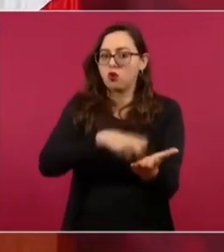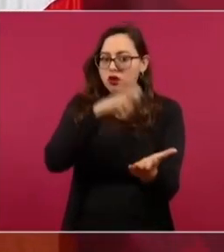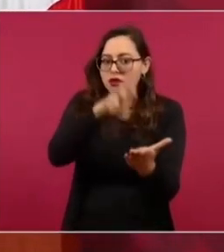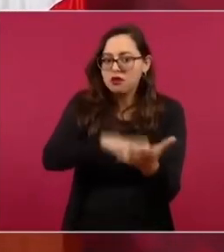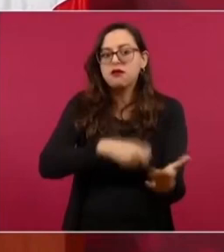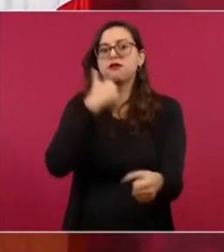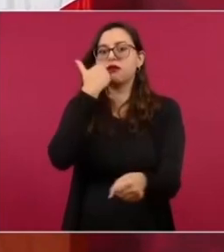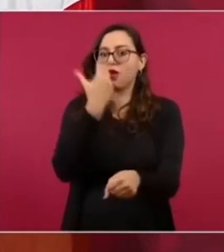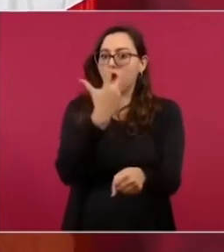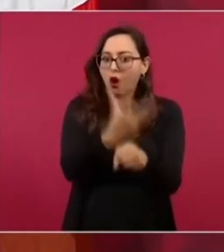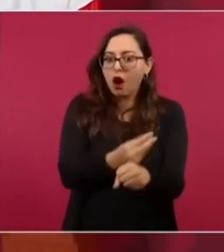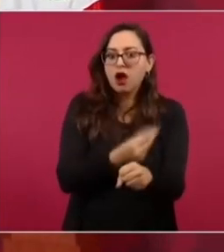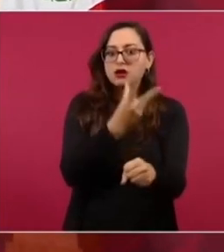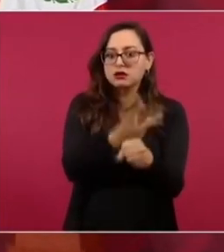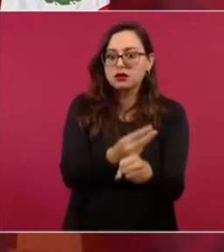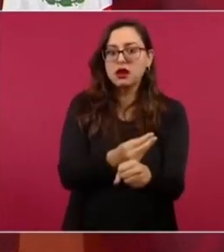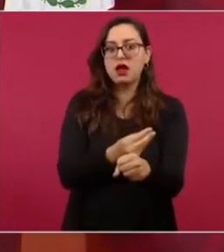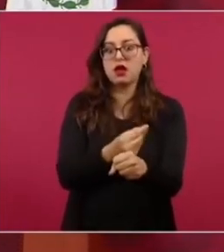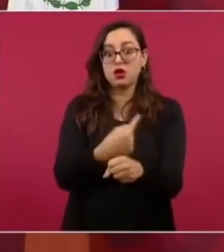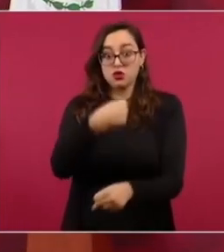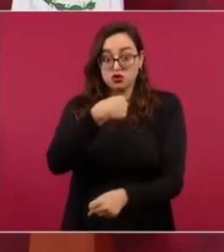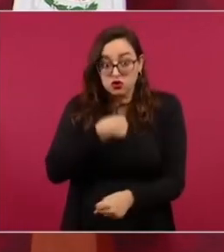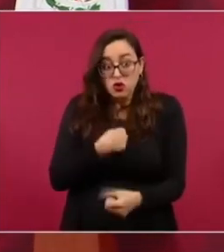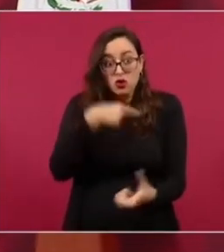como cómplice